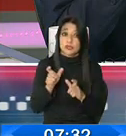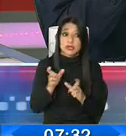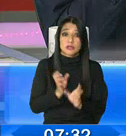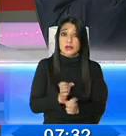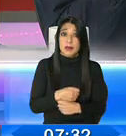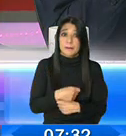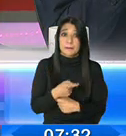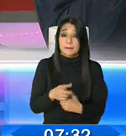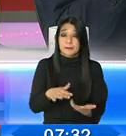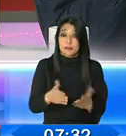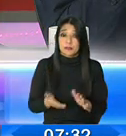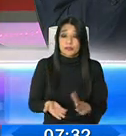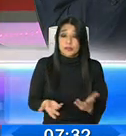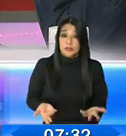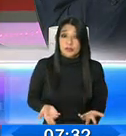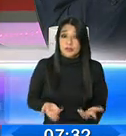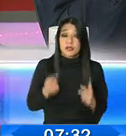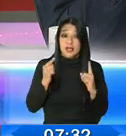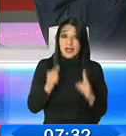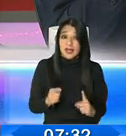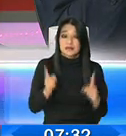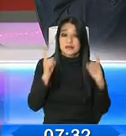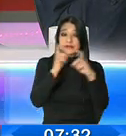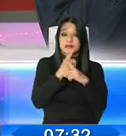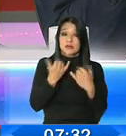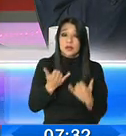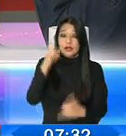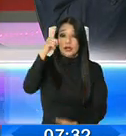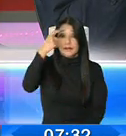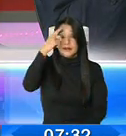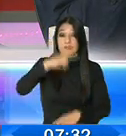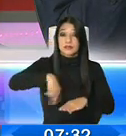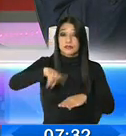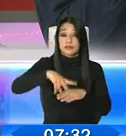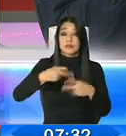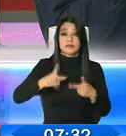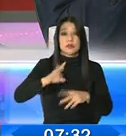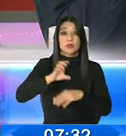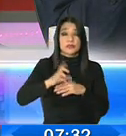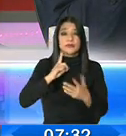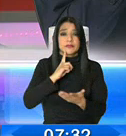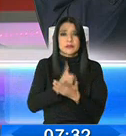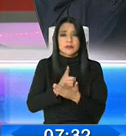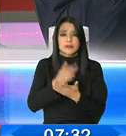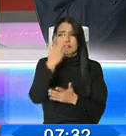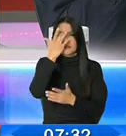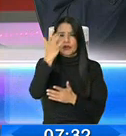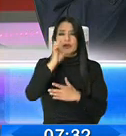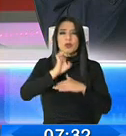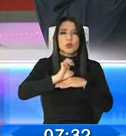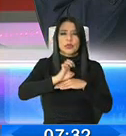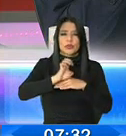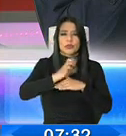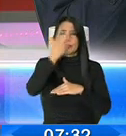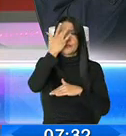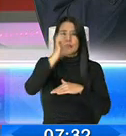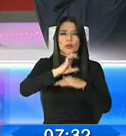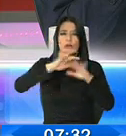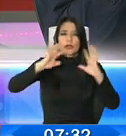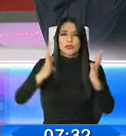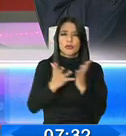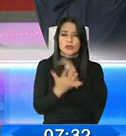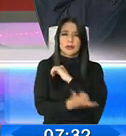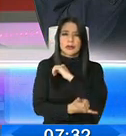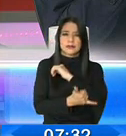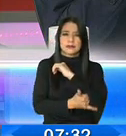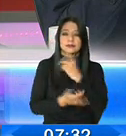abre las calles, porque ese es el desafío que hoy el gobierno nacional y el país lo tiene. ¿Por qué digo el país, Roberto? Porque es una crisis que